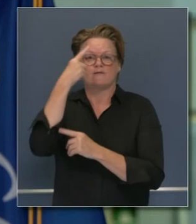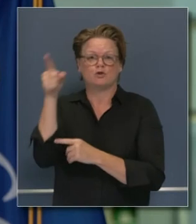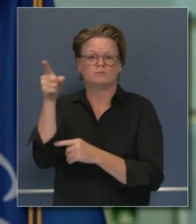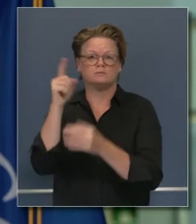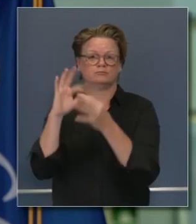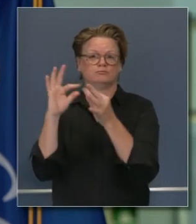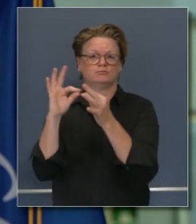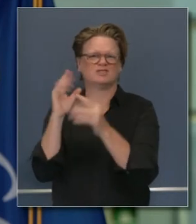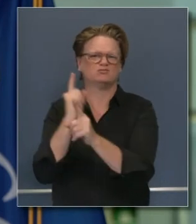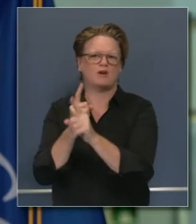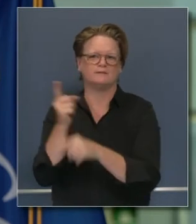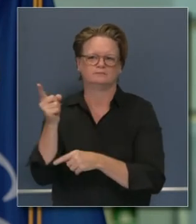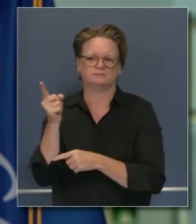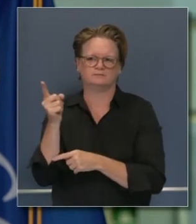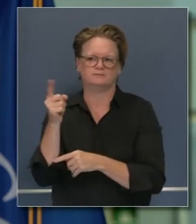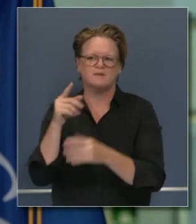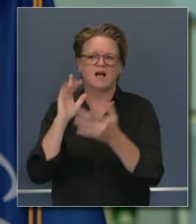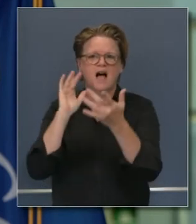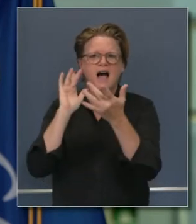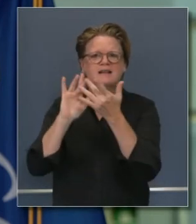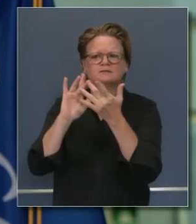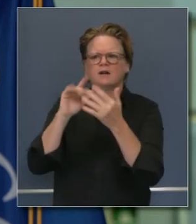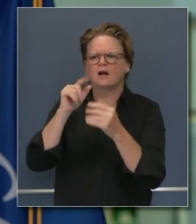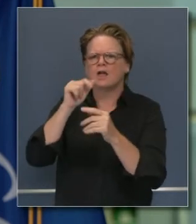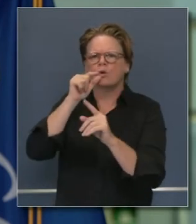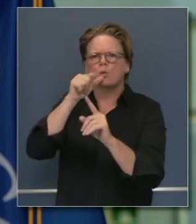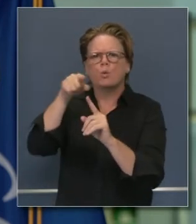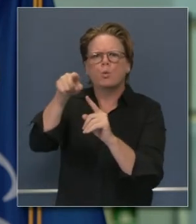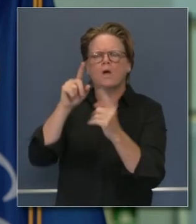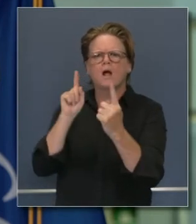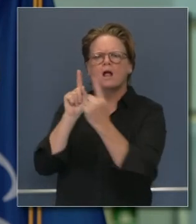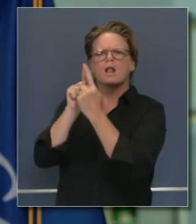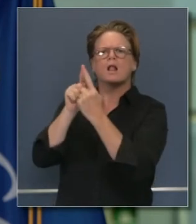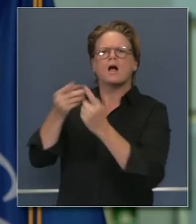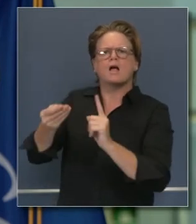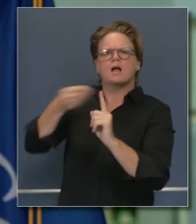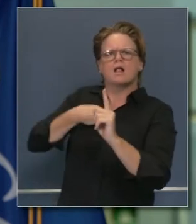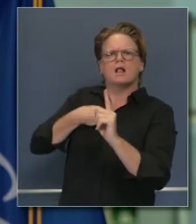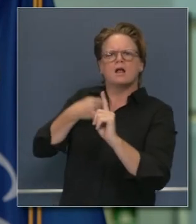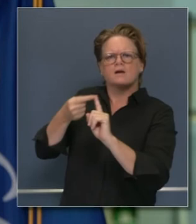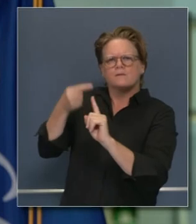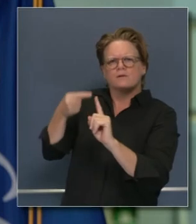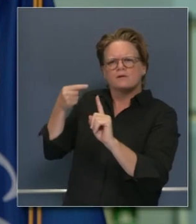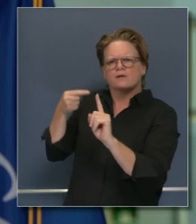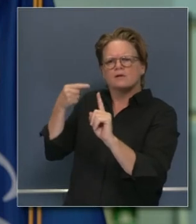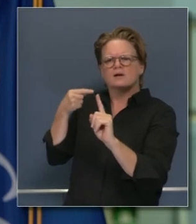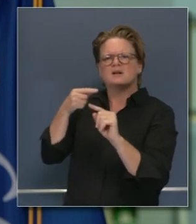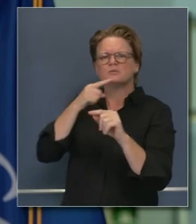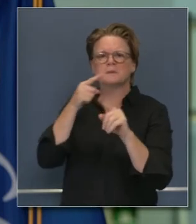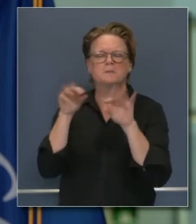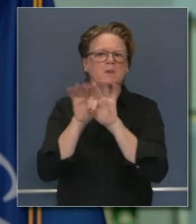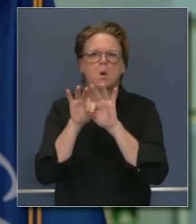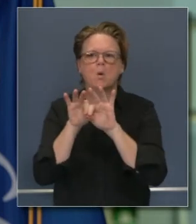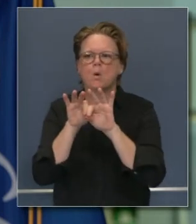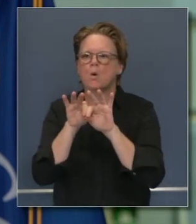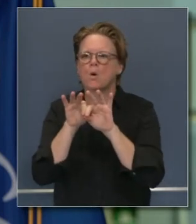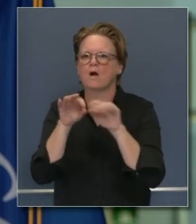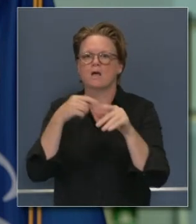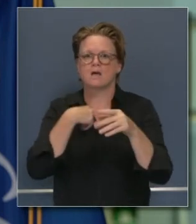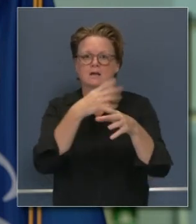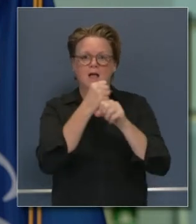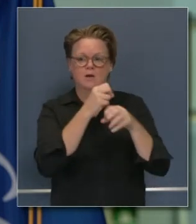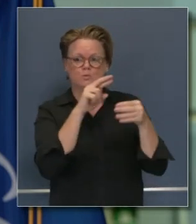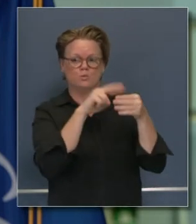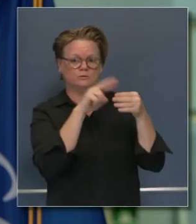el gobernador es correcto en este método de rastreo de contactos la disponibilidad entre 24 a